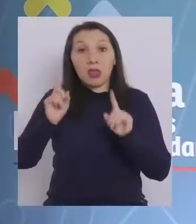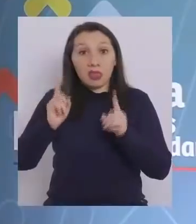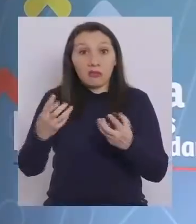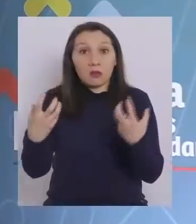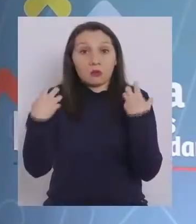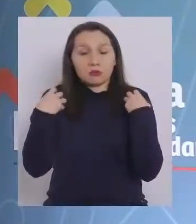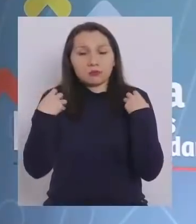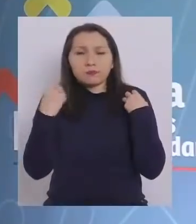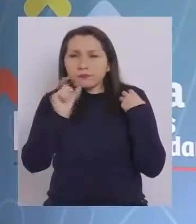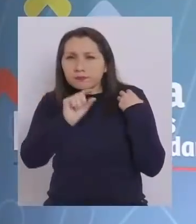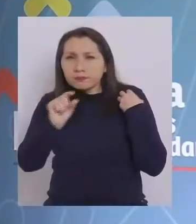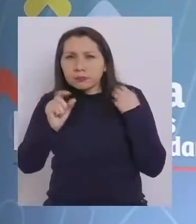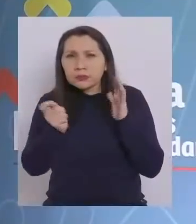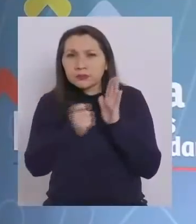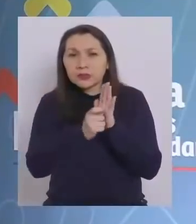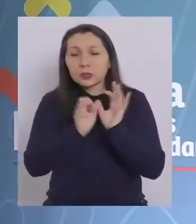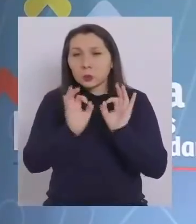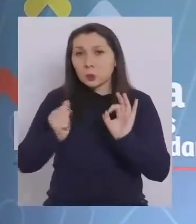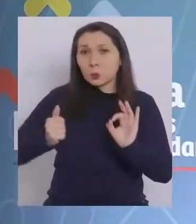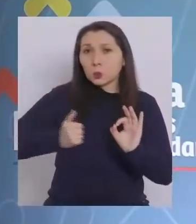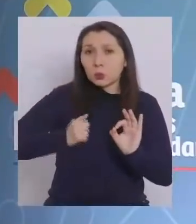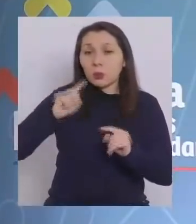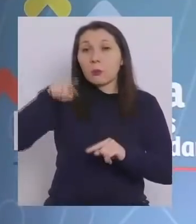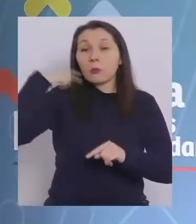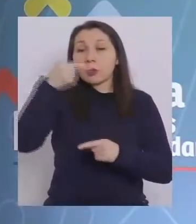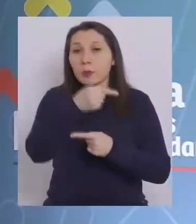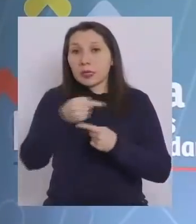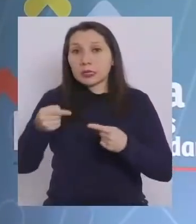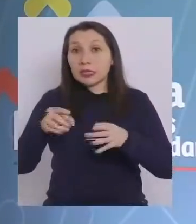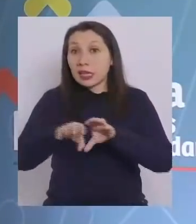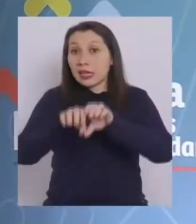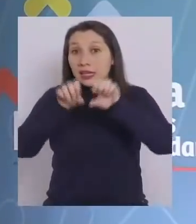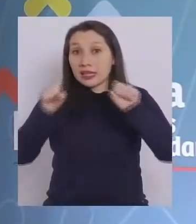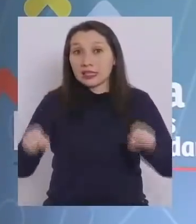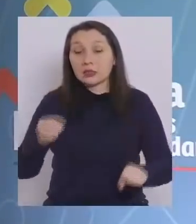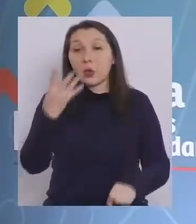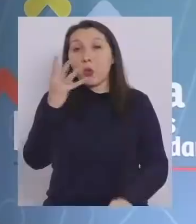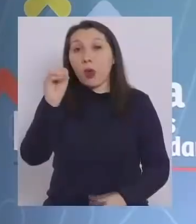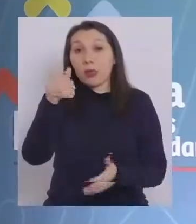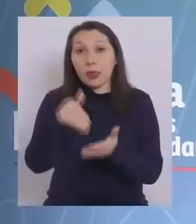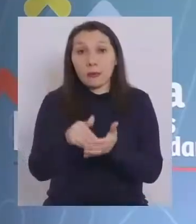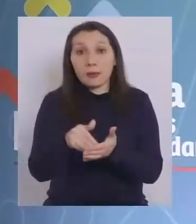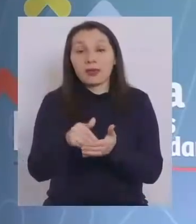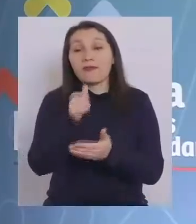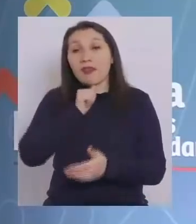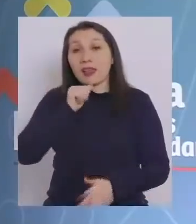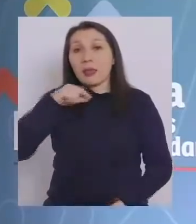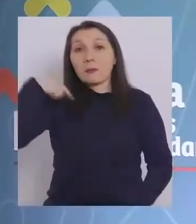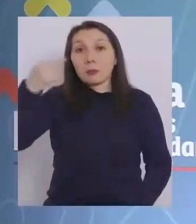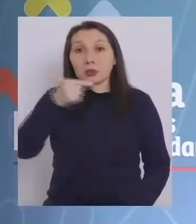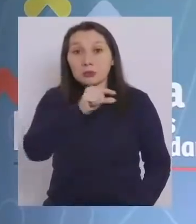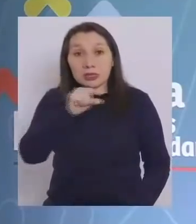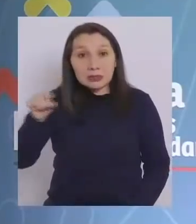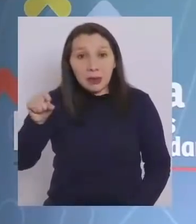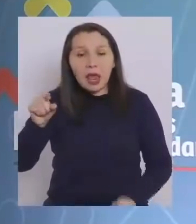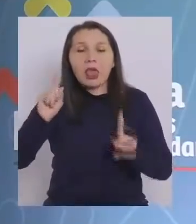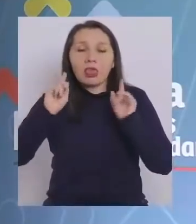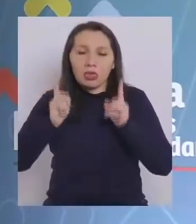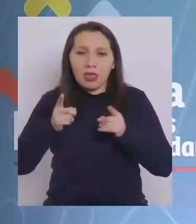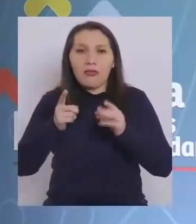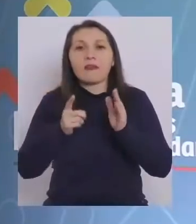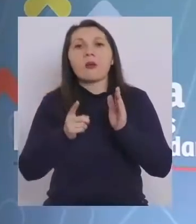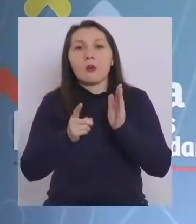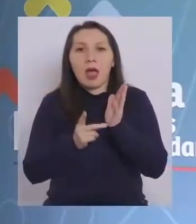corresponden y la próxima semana alcanzamos a vacunar esas 40.000 que serían para la próxima semana, deberíamos